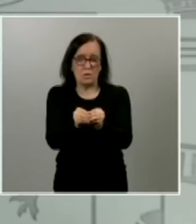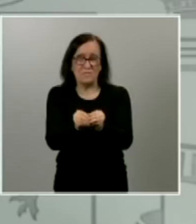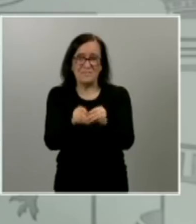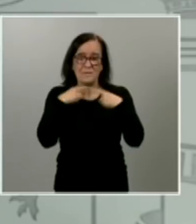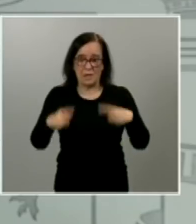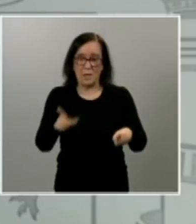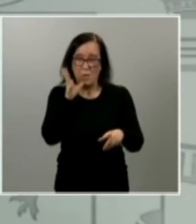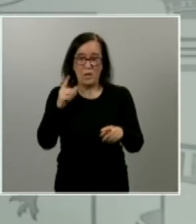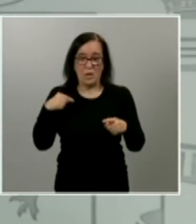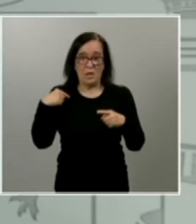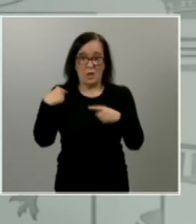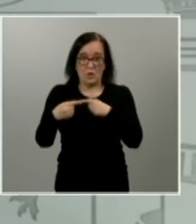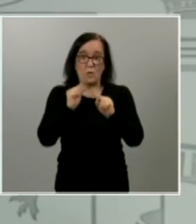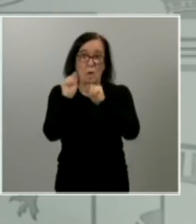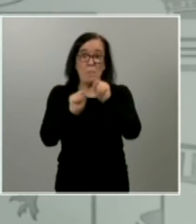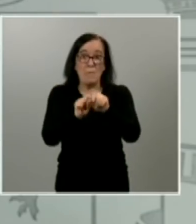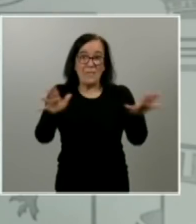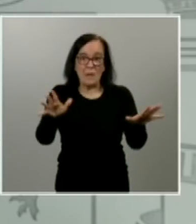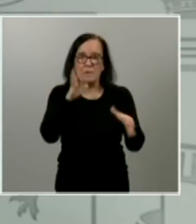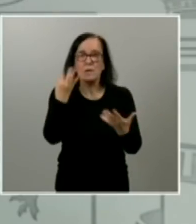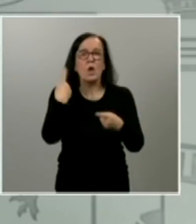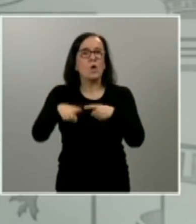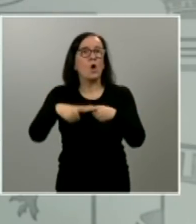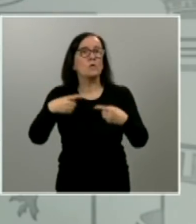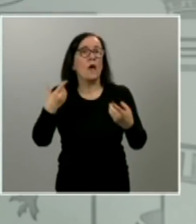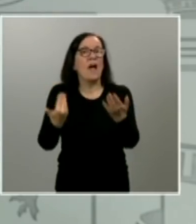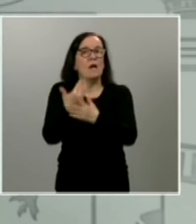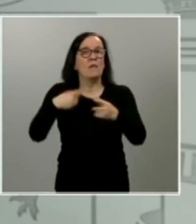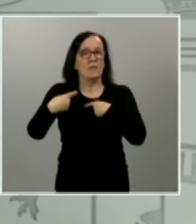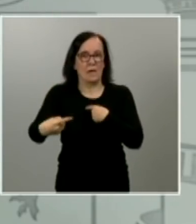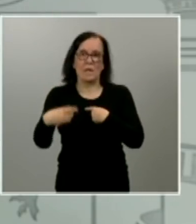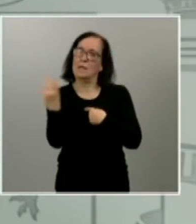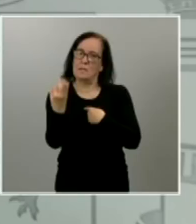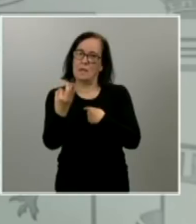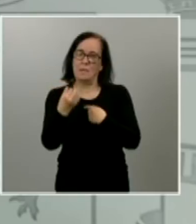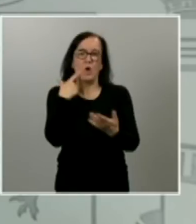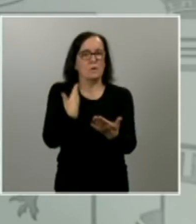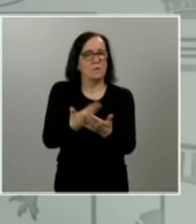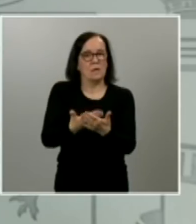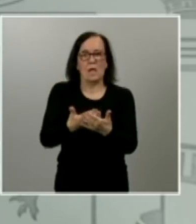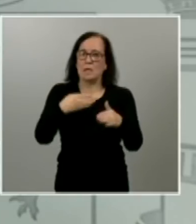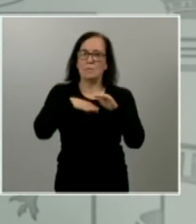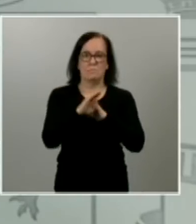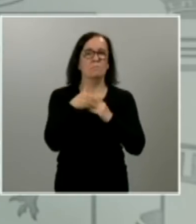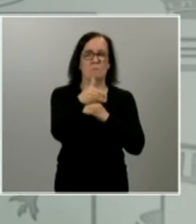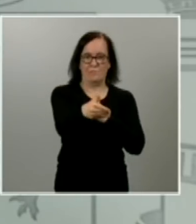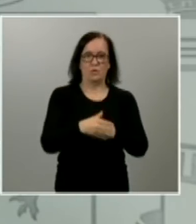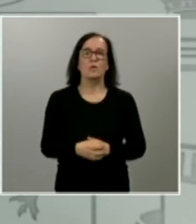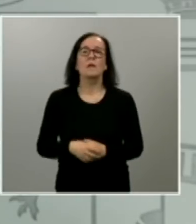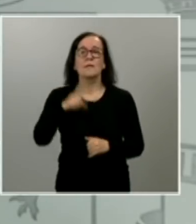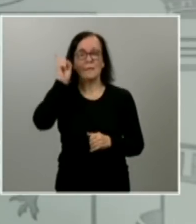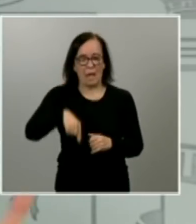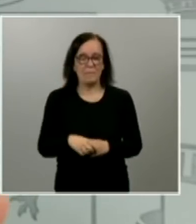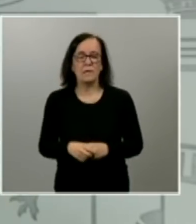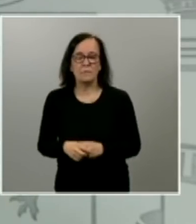consecuencia de esta pandemia se ha convertido en algo común cotidiano y que tenemos que garantizar para el futuro también además